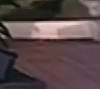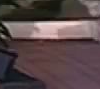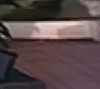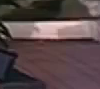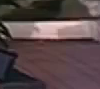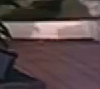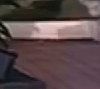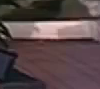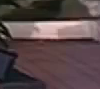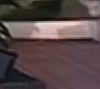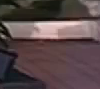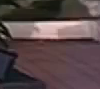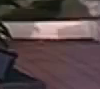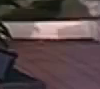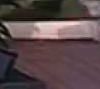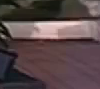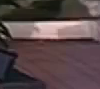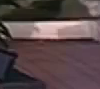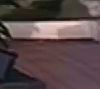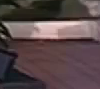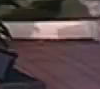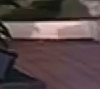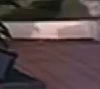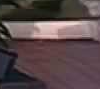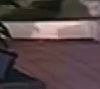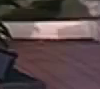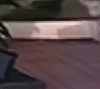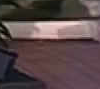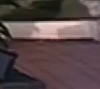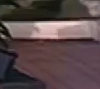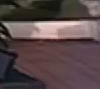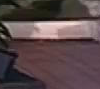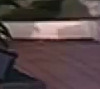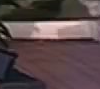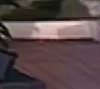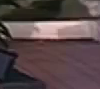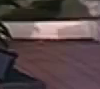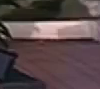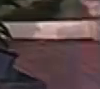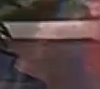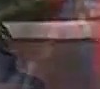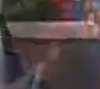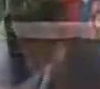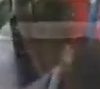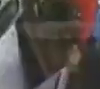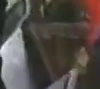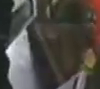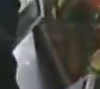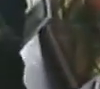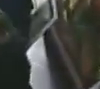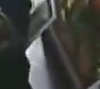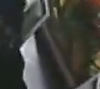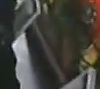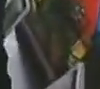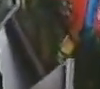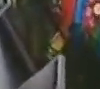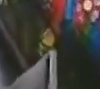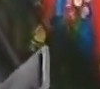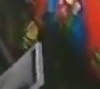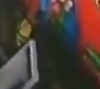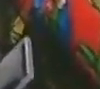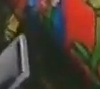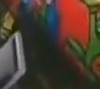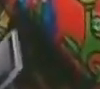trabajo y de victoria en victoria. Bueno, estado aquí combinaditos, conversaditos. El